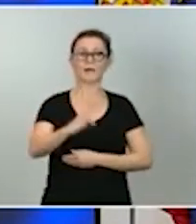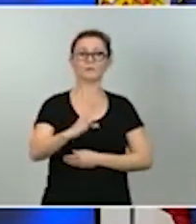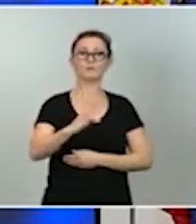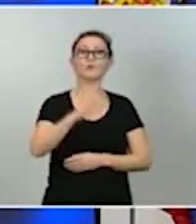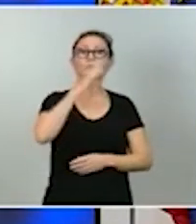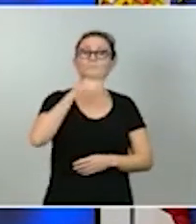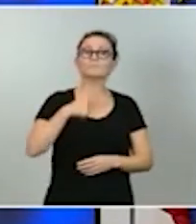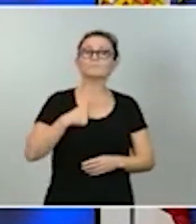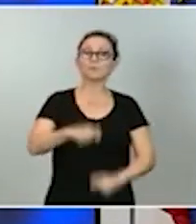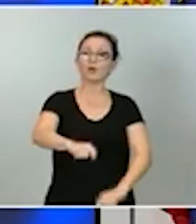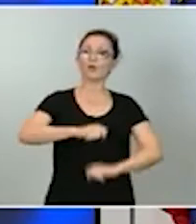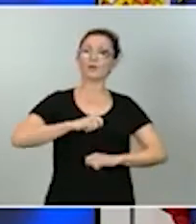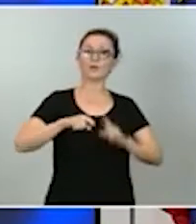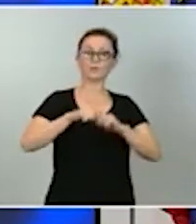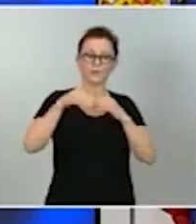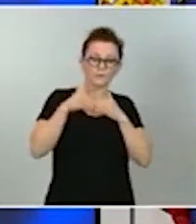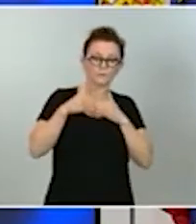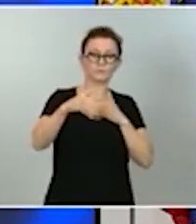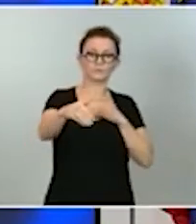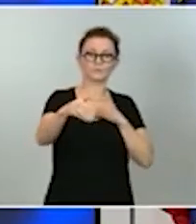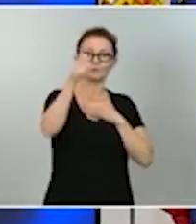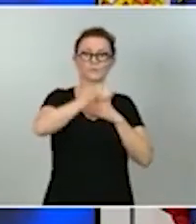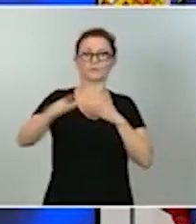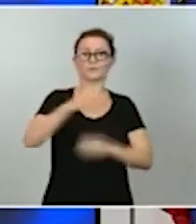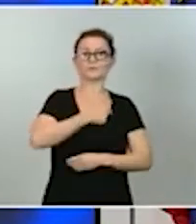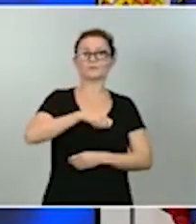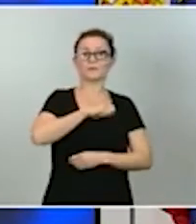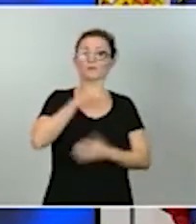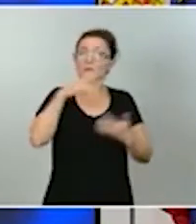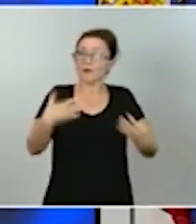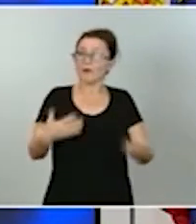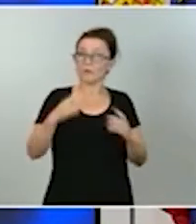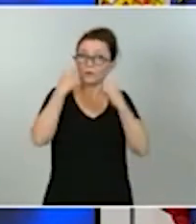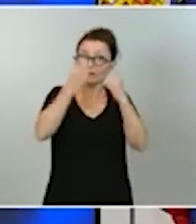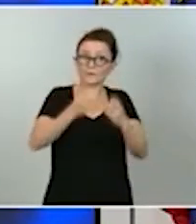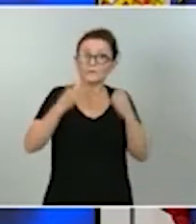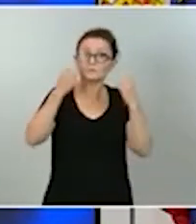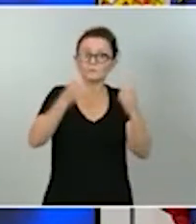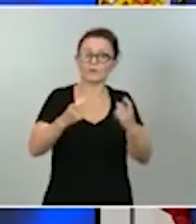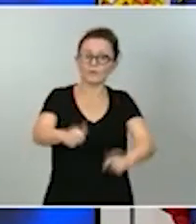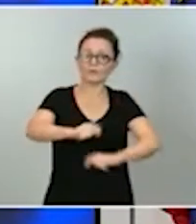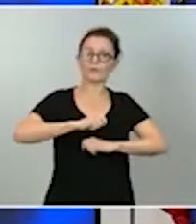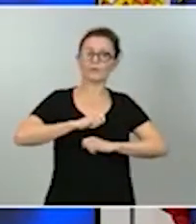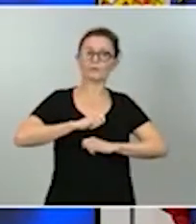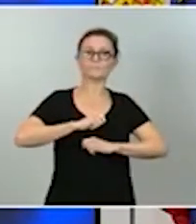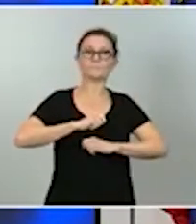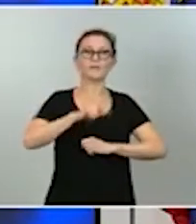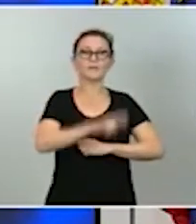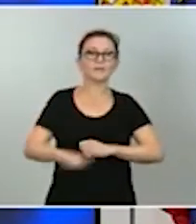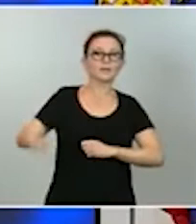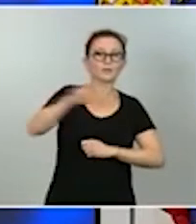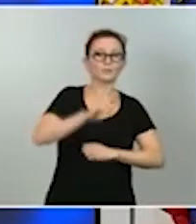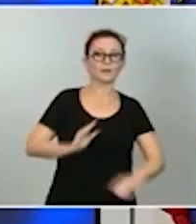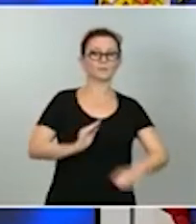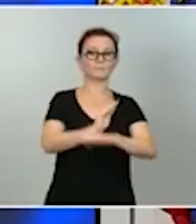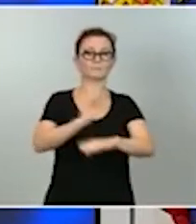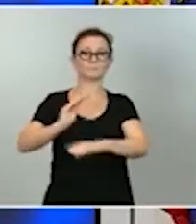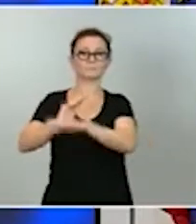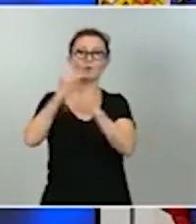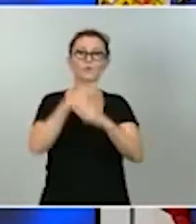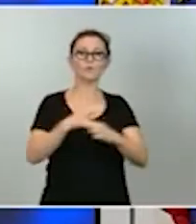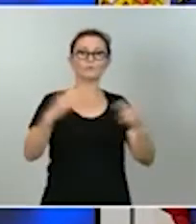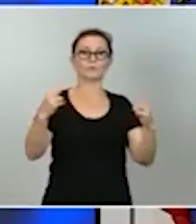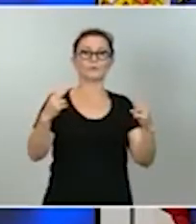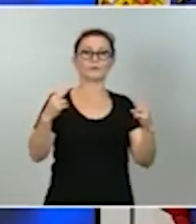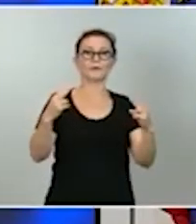a todos los españoles. El esfuerzo que realizamos permitirá recuperar niveles de inversión pública en línea con los máximos del